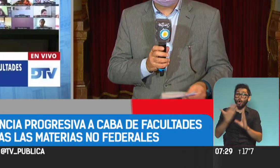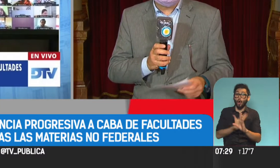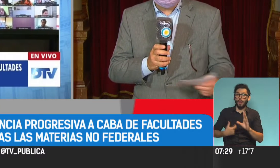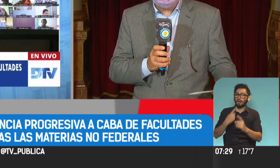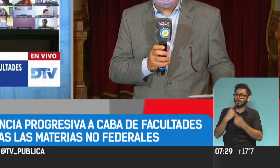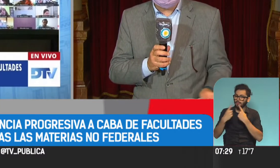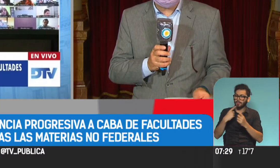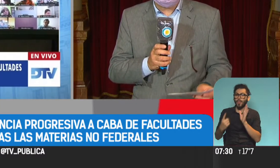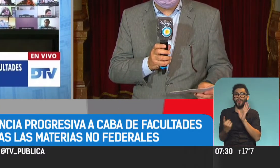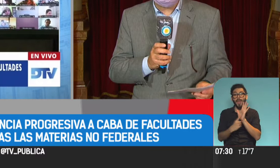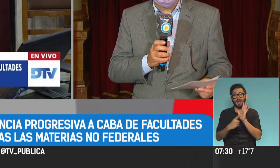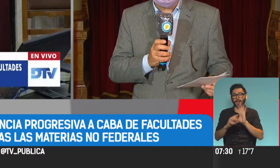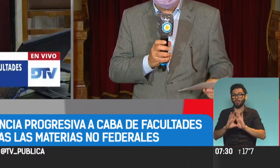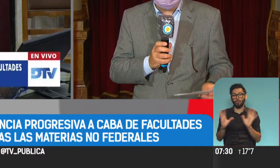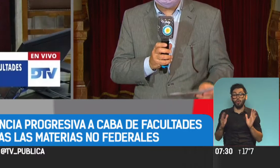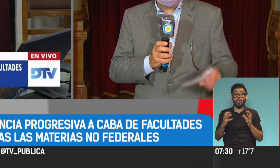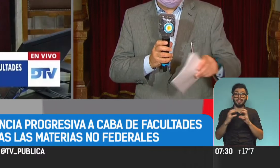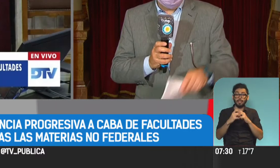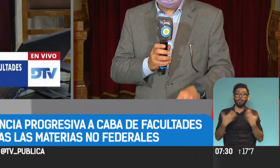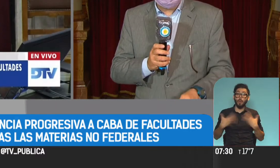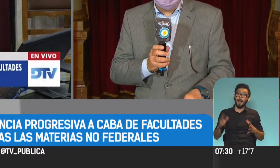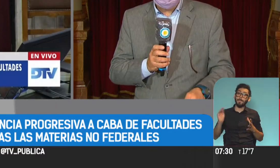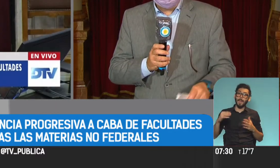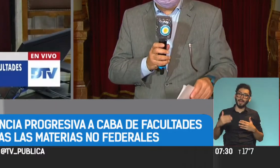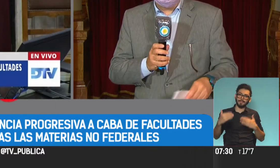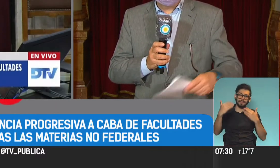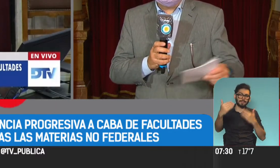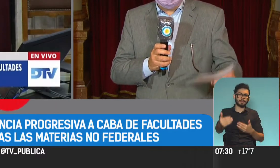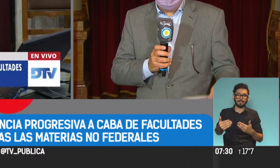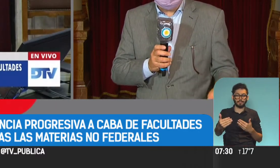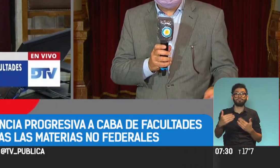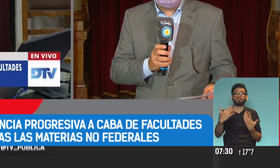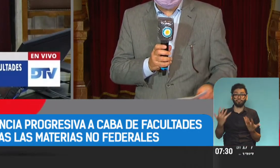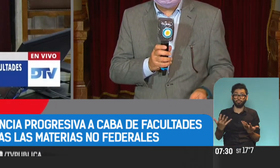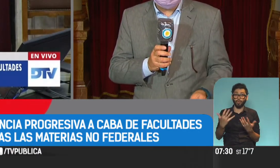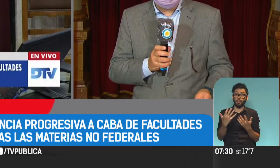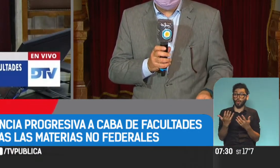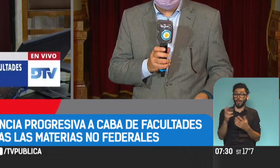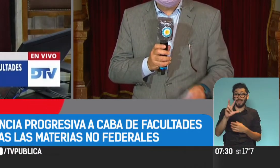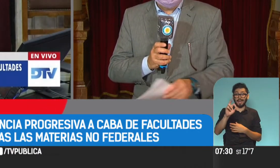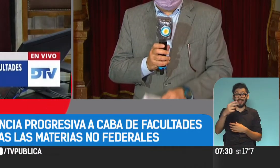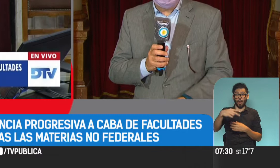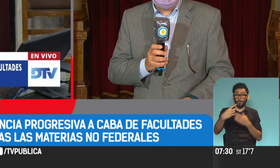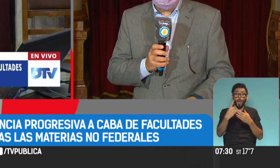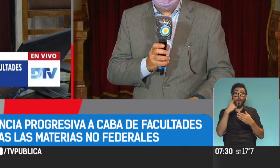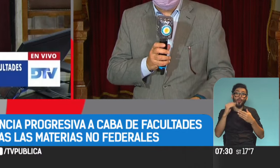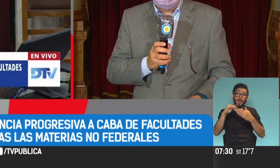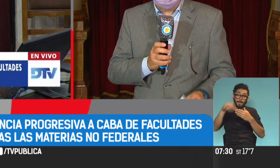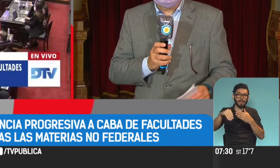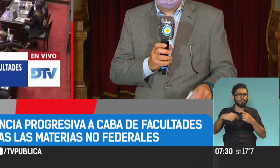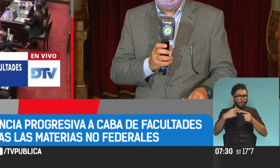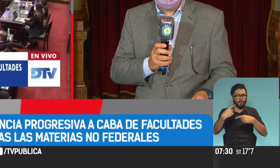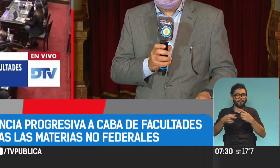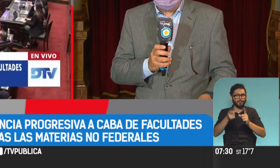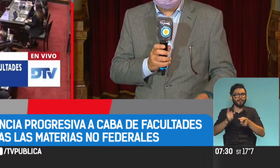decreto extendiendo las sesiones ordinarias y por eso un día después del 30 de noviembre continuamos